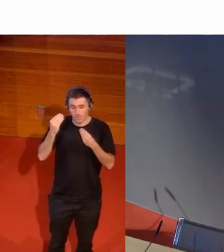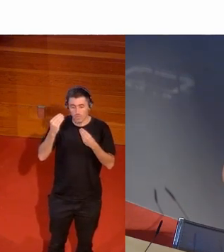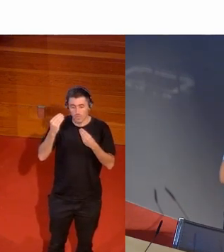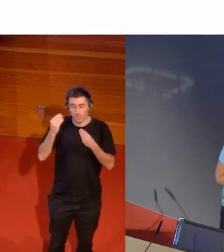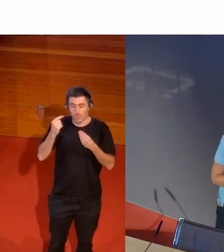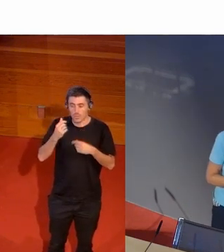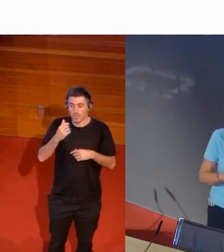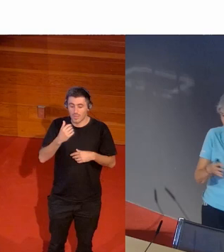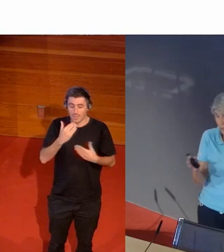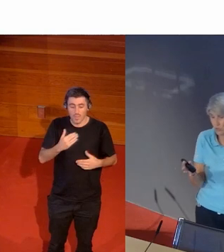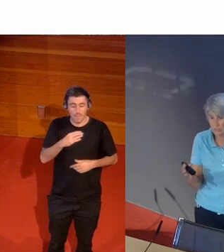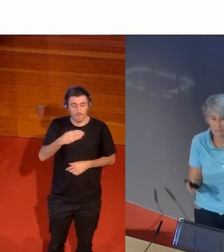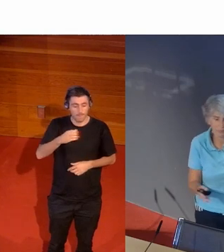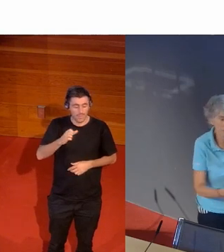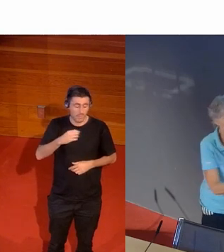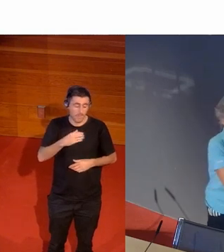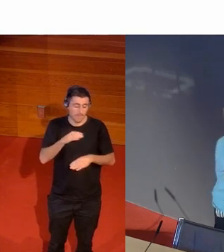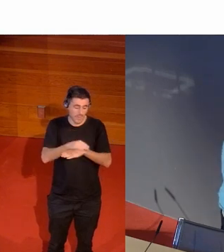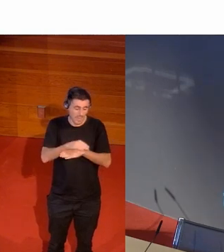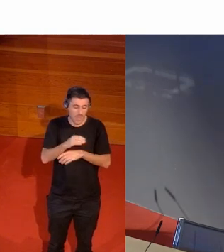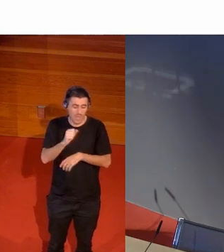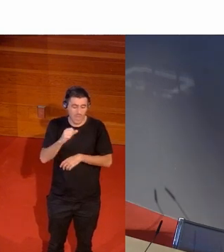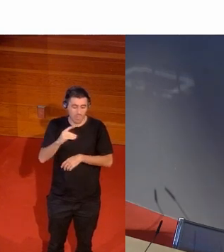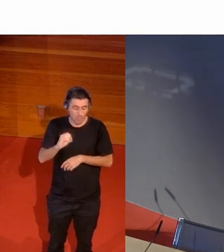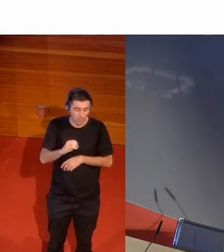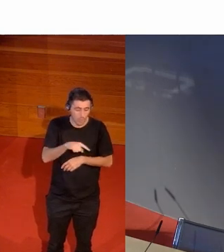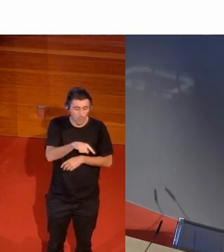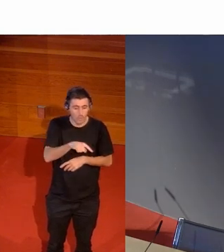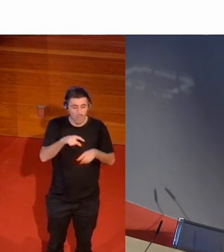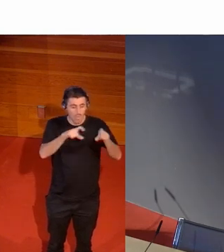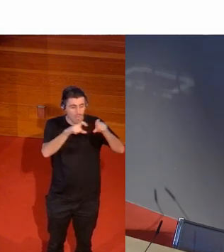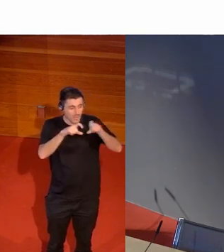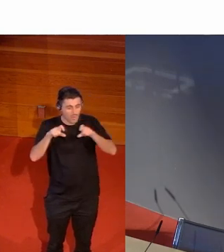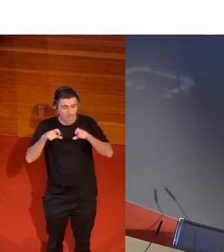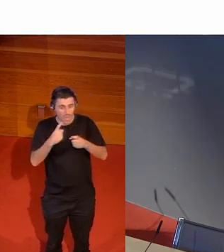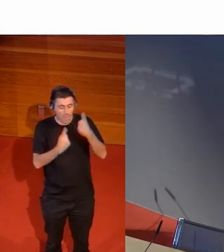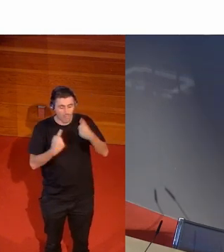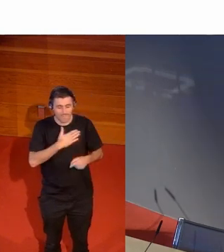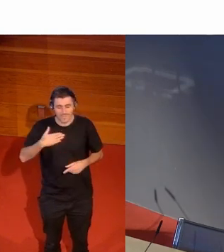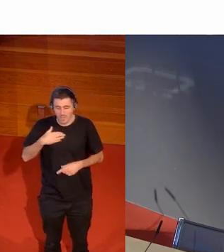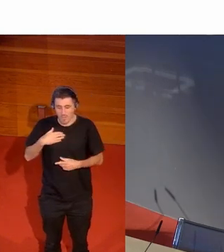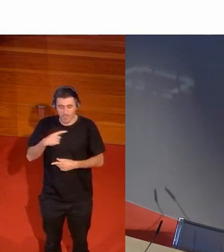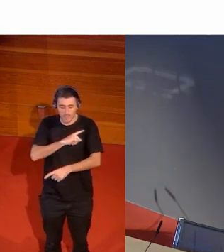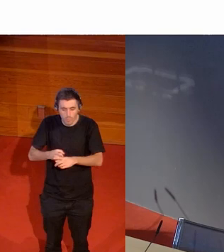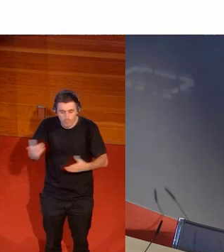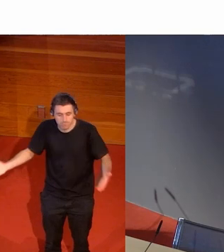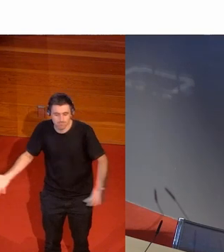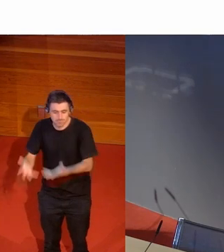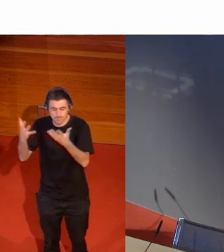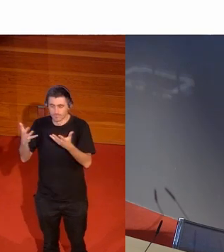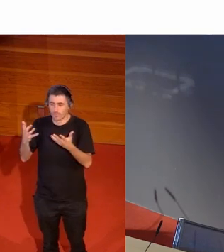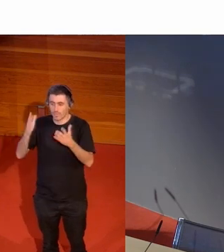a través de las becasado que consistían en tenemos una serie de empresas que quieren patrocinar al deporte y que su